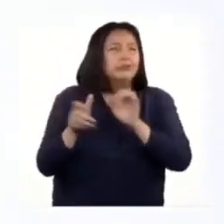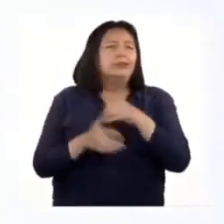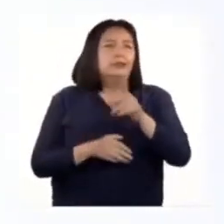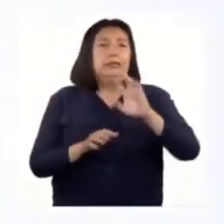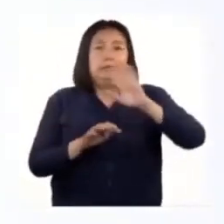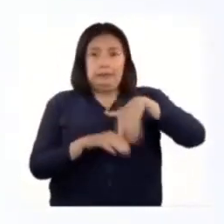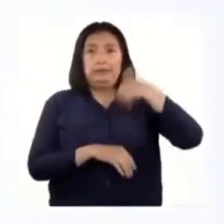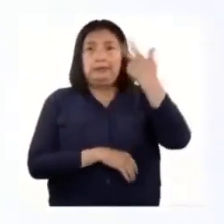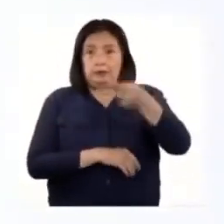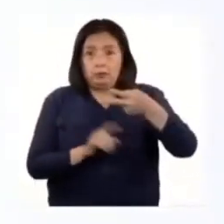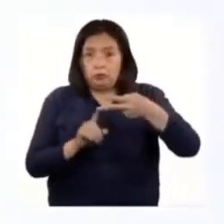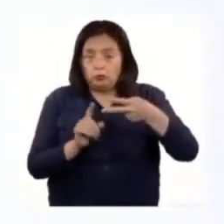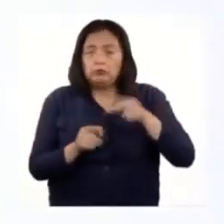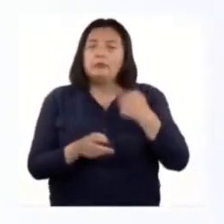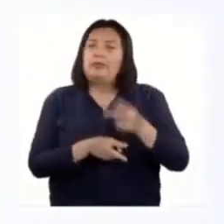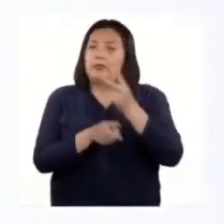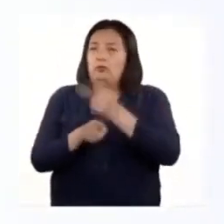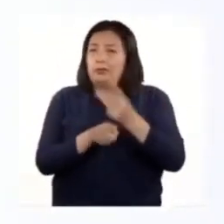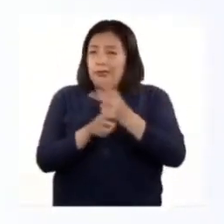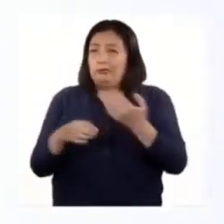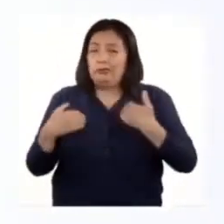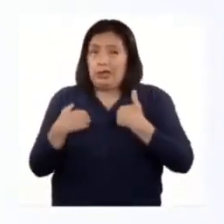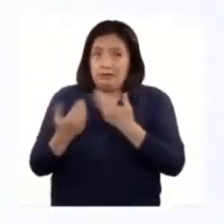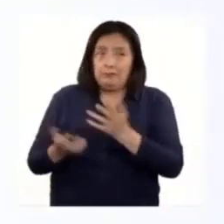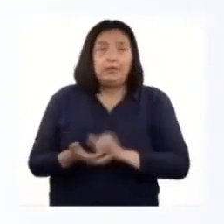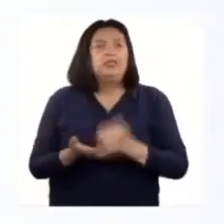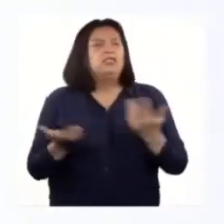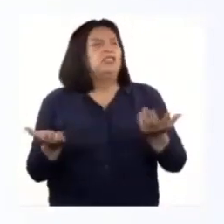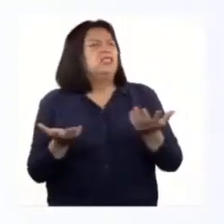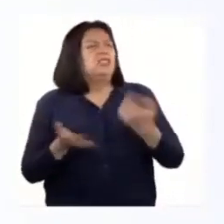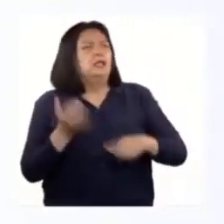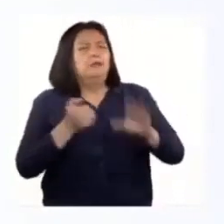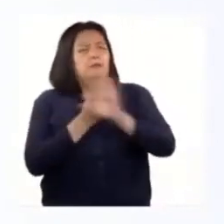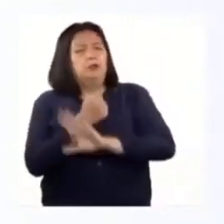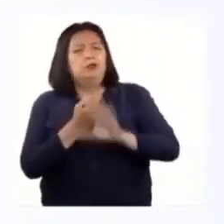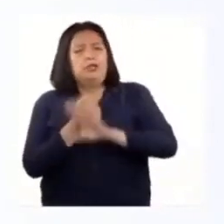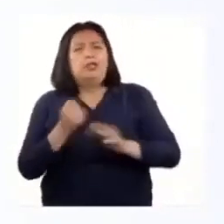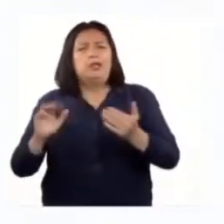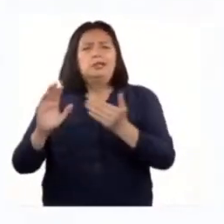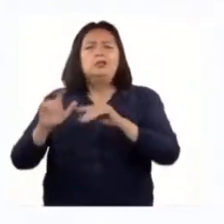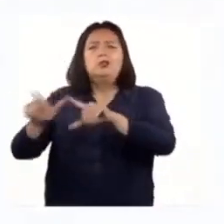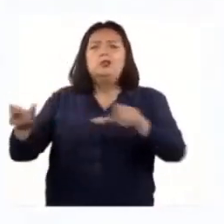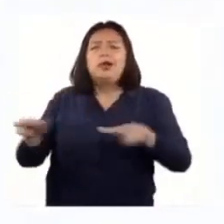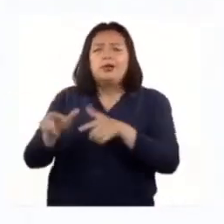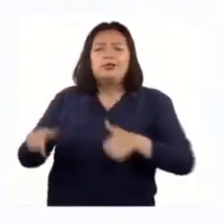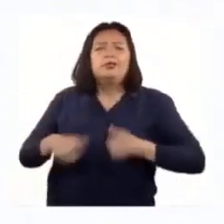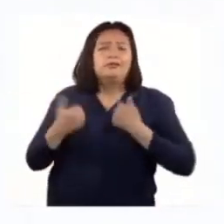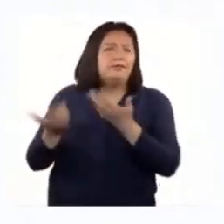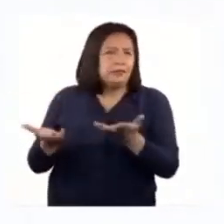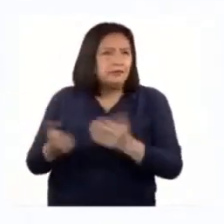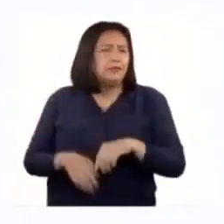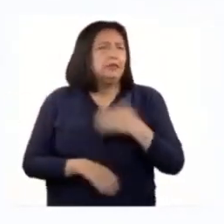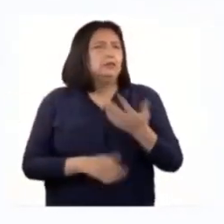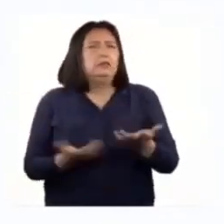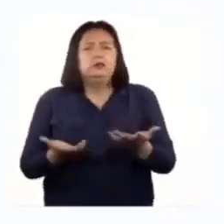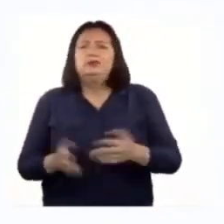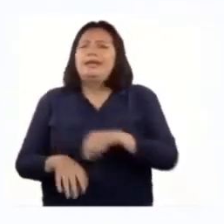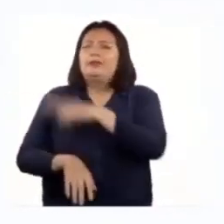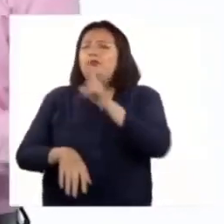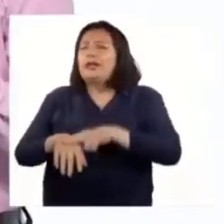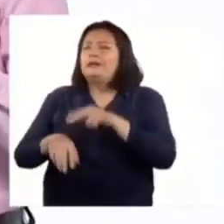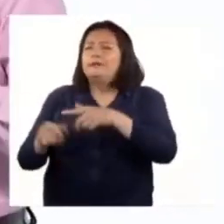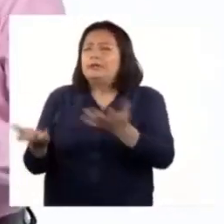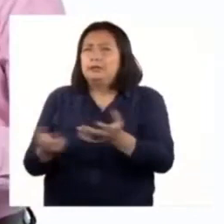El siguiente paso para preservar a los animales es proteger sus hogares, es decir, sus hábitats